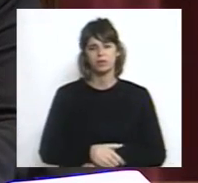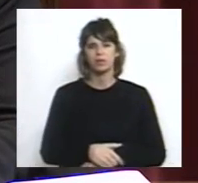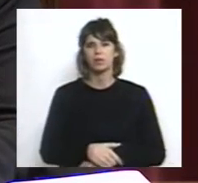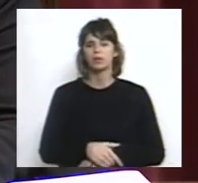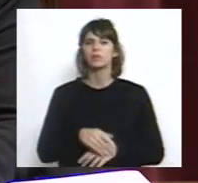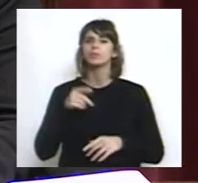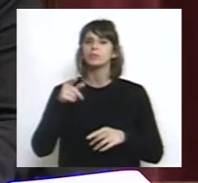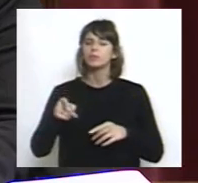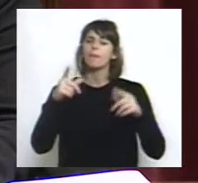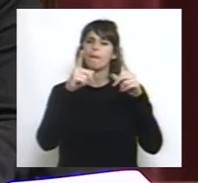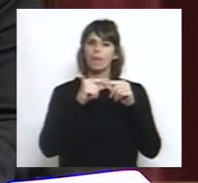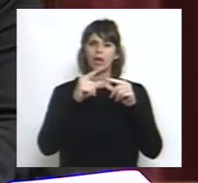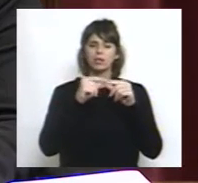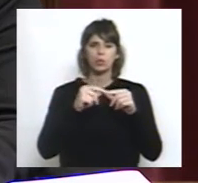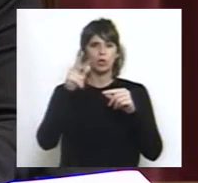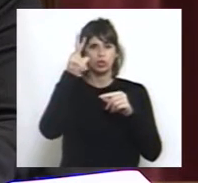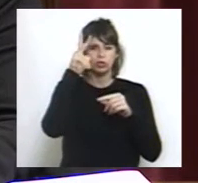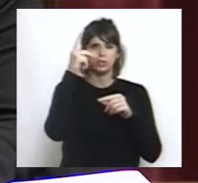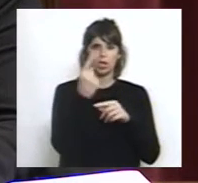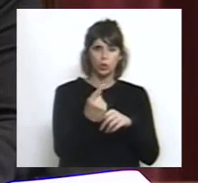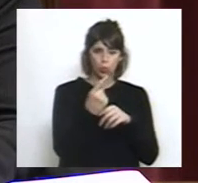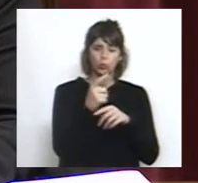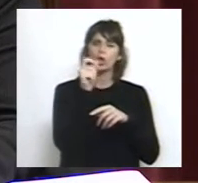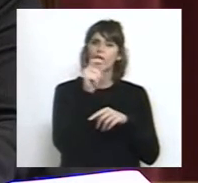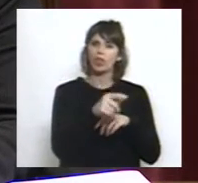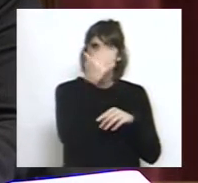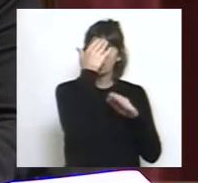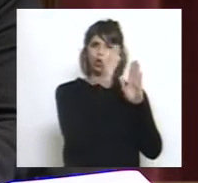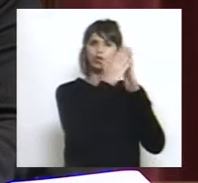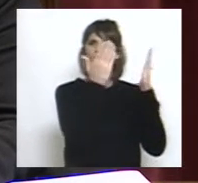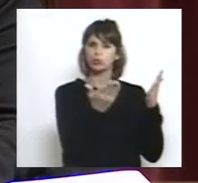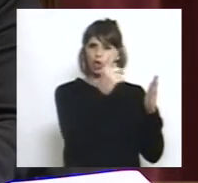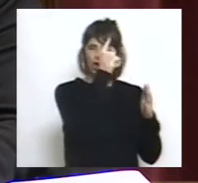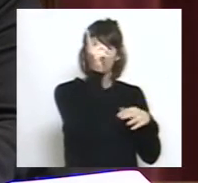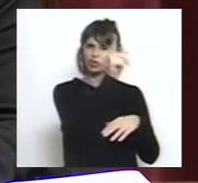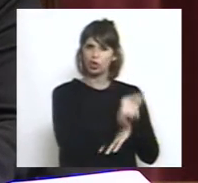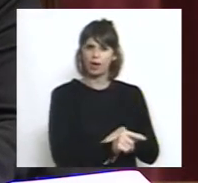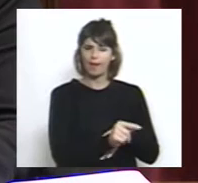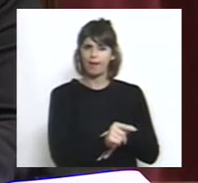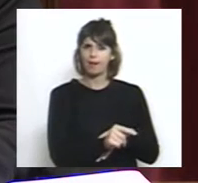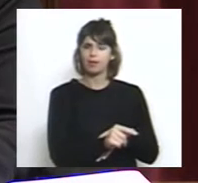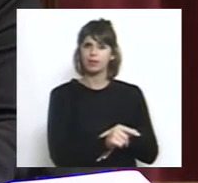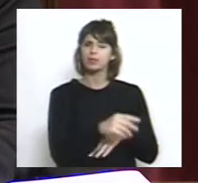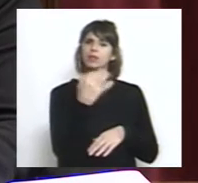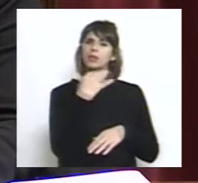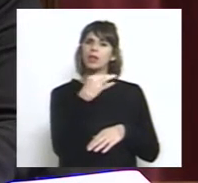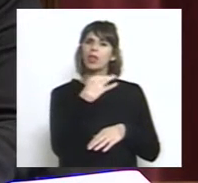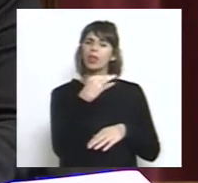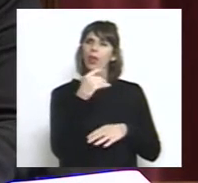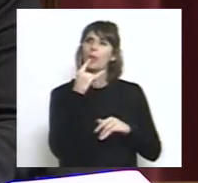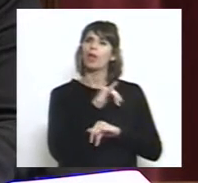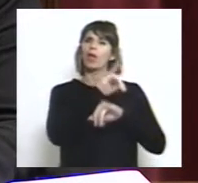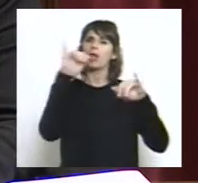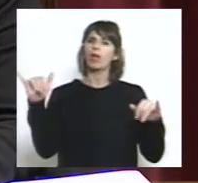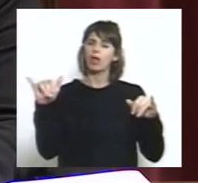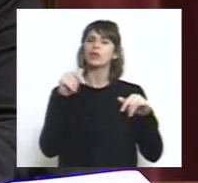a lo establecido por el artículo 81 de la Constitución Nacional, deberá indicarse el resultado de la votación